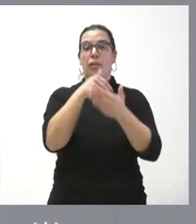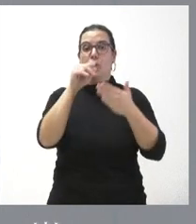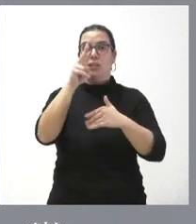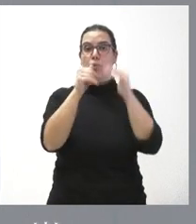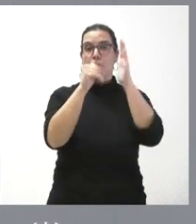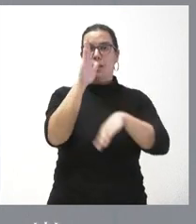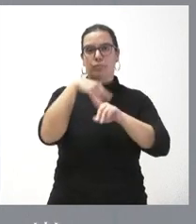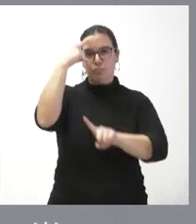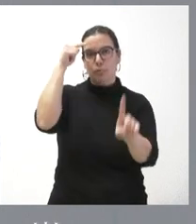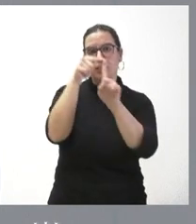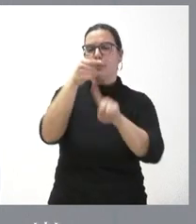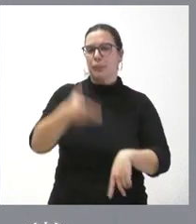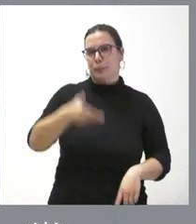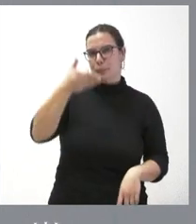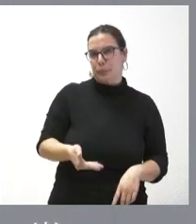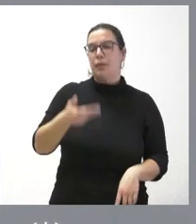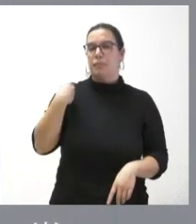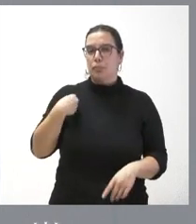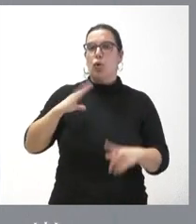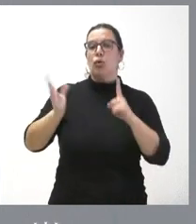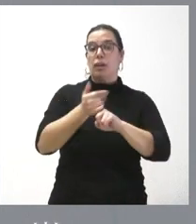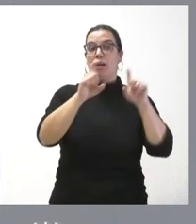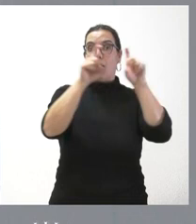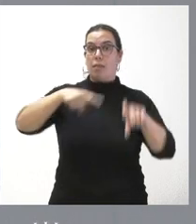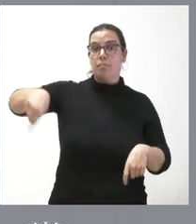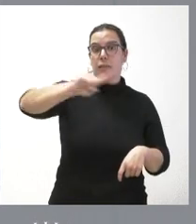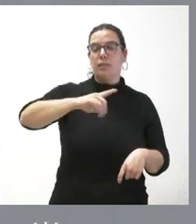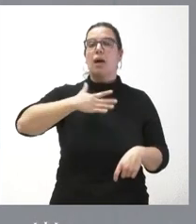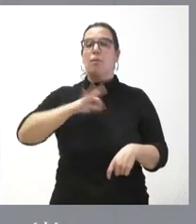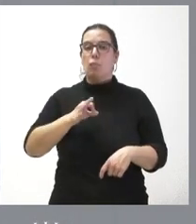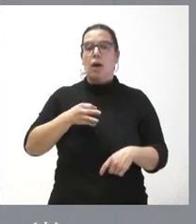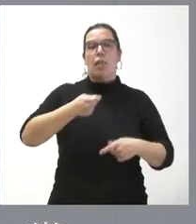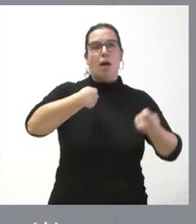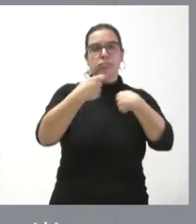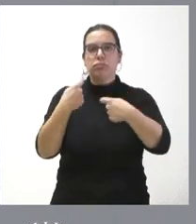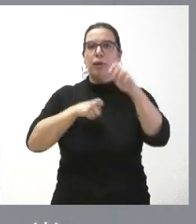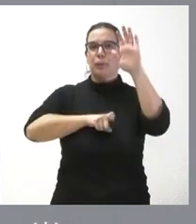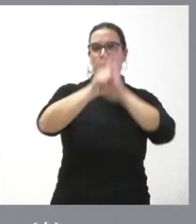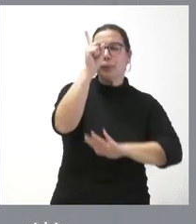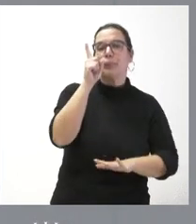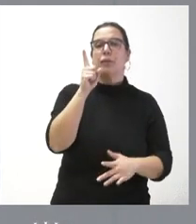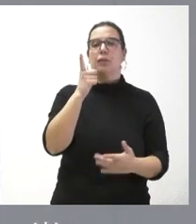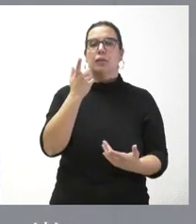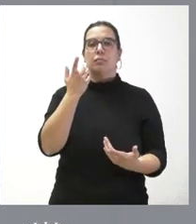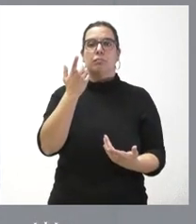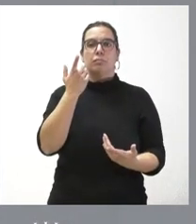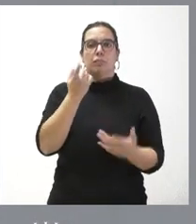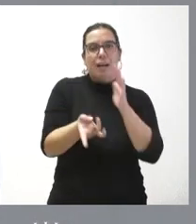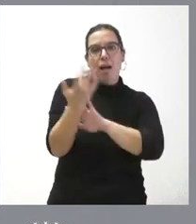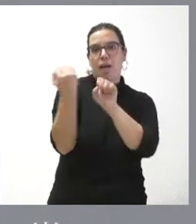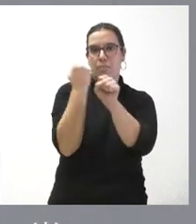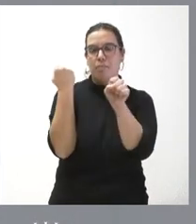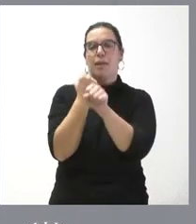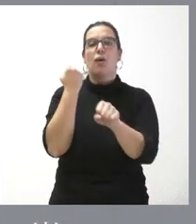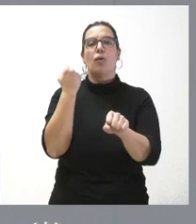esta finalidad muy importante, que es conseguir que las empresas puedan acceder a los mercados, puedan crecer, puedan crear empleo,